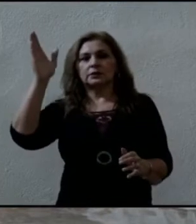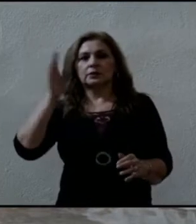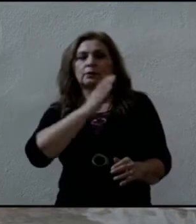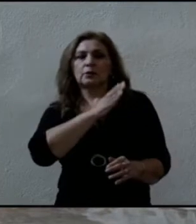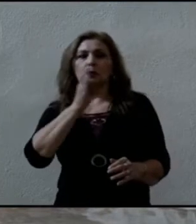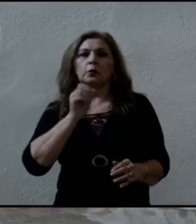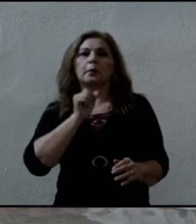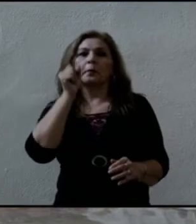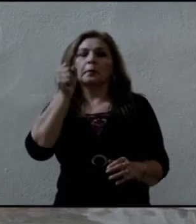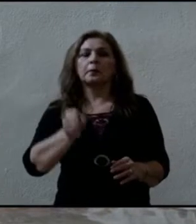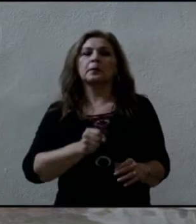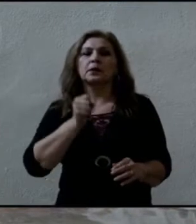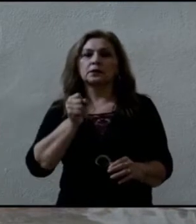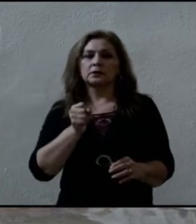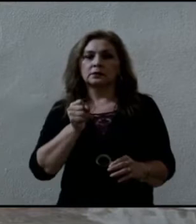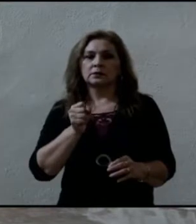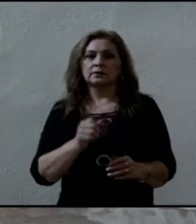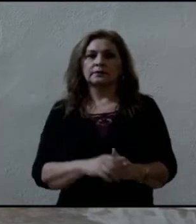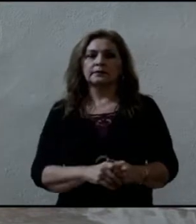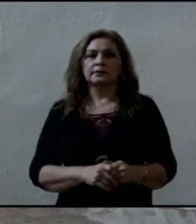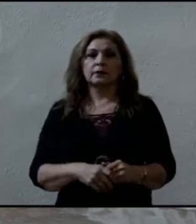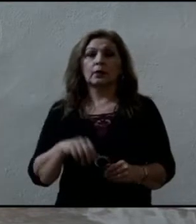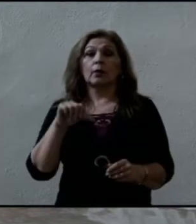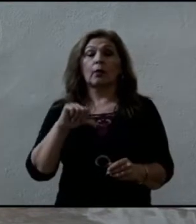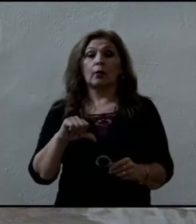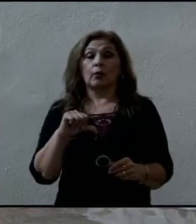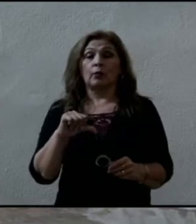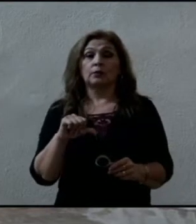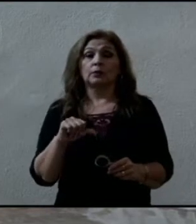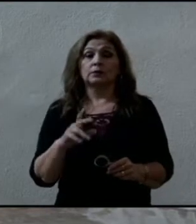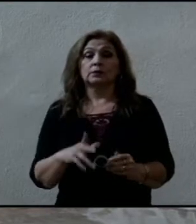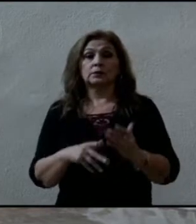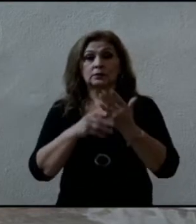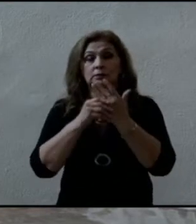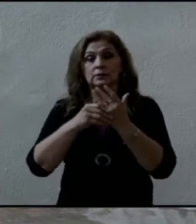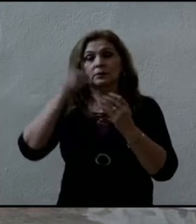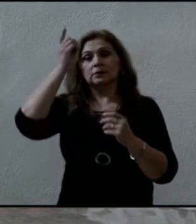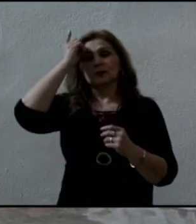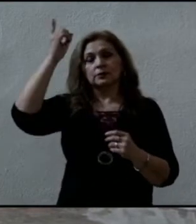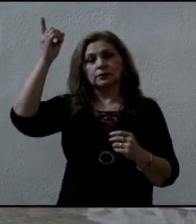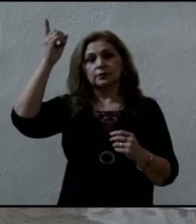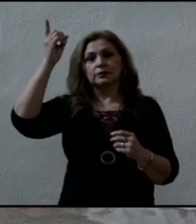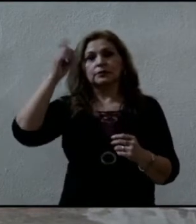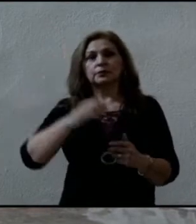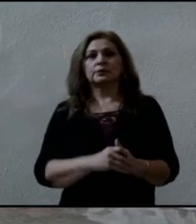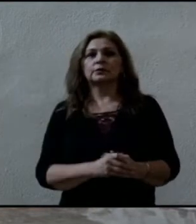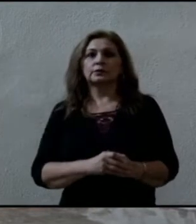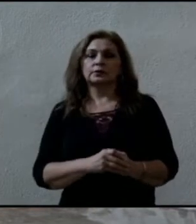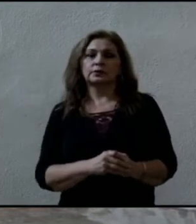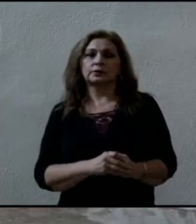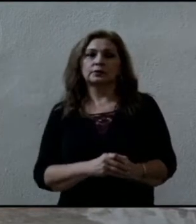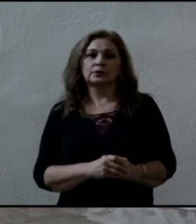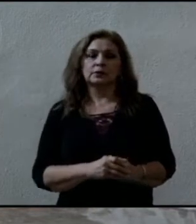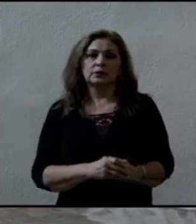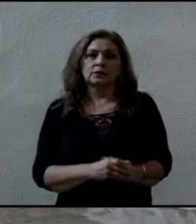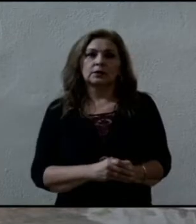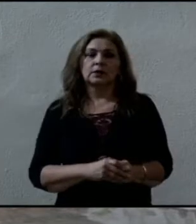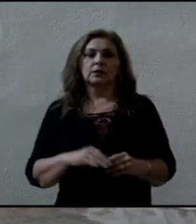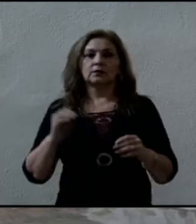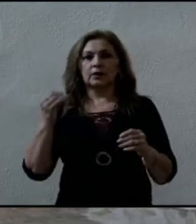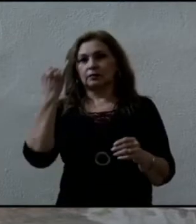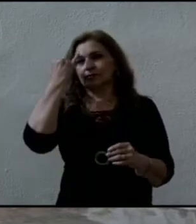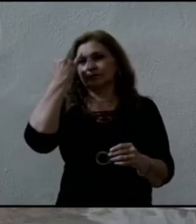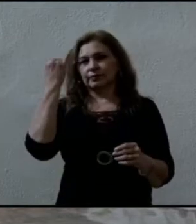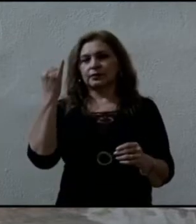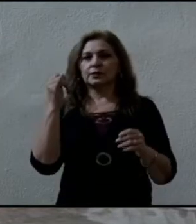de Dios en una formulación muy estrecha pero